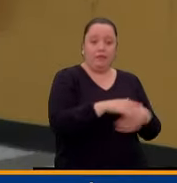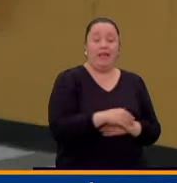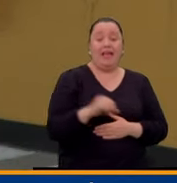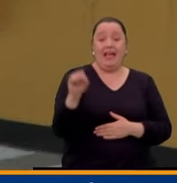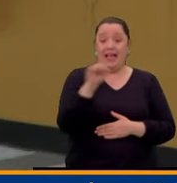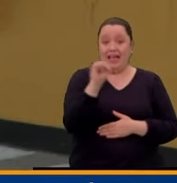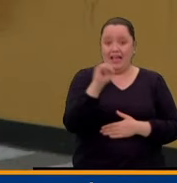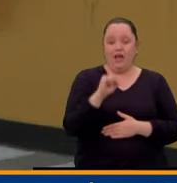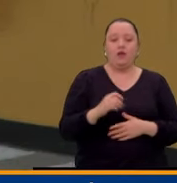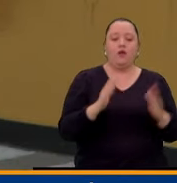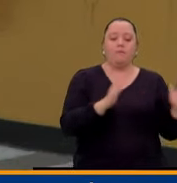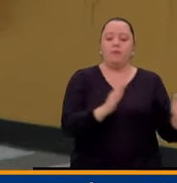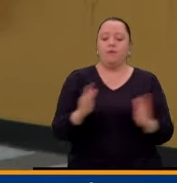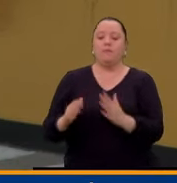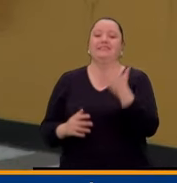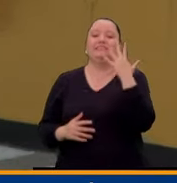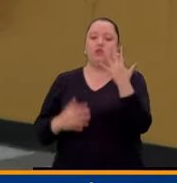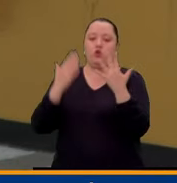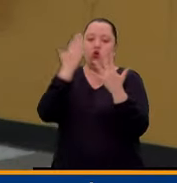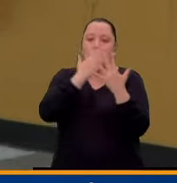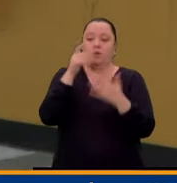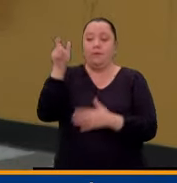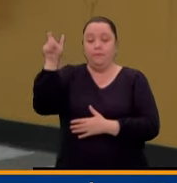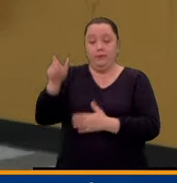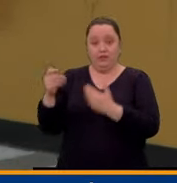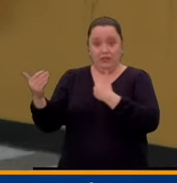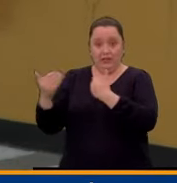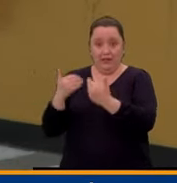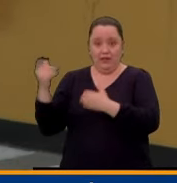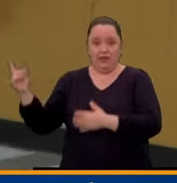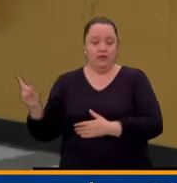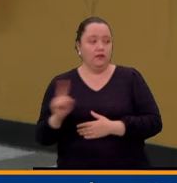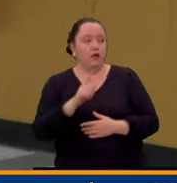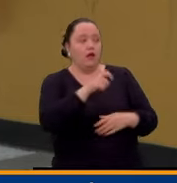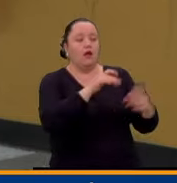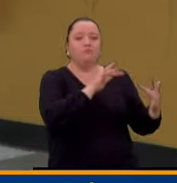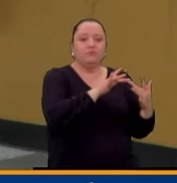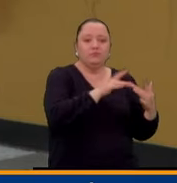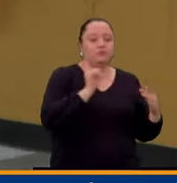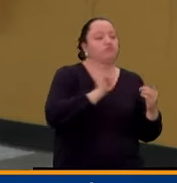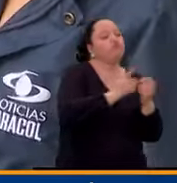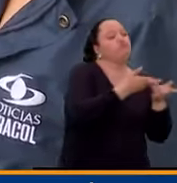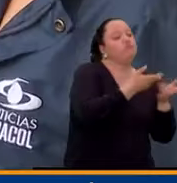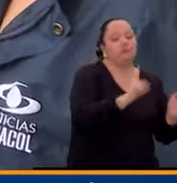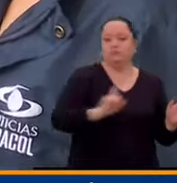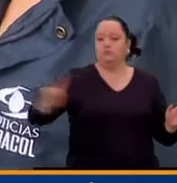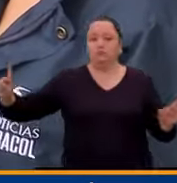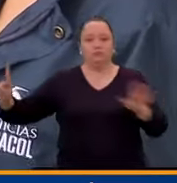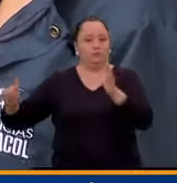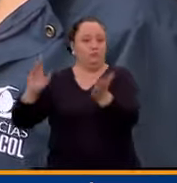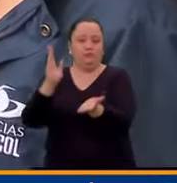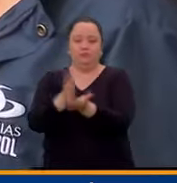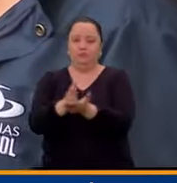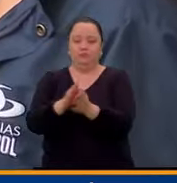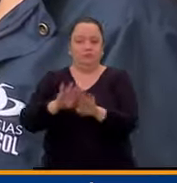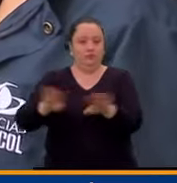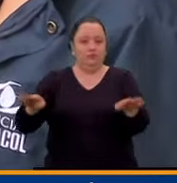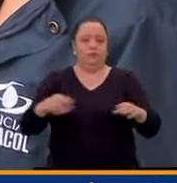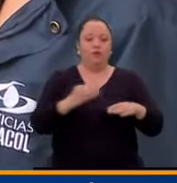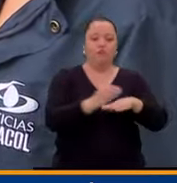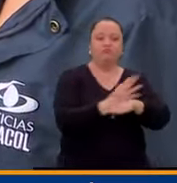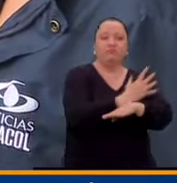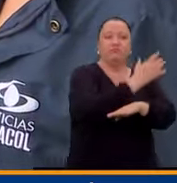pasar por cinco pruebas y el cliente no puede tener contacto con los inspectores. Se hace la prueba de emisiones contaminantes,